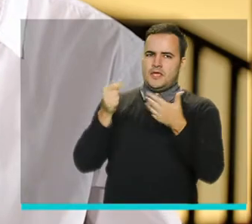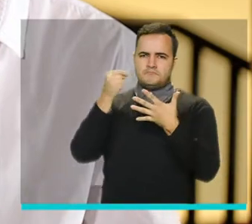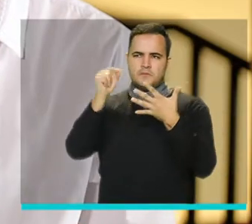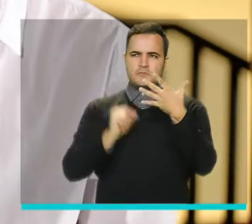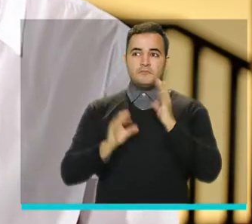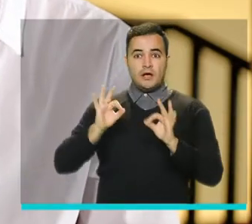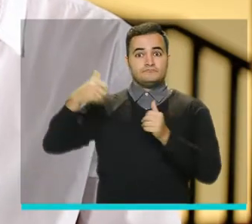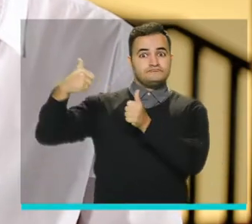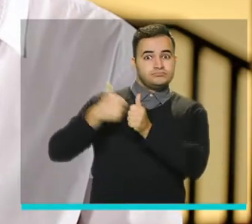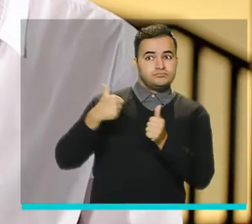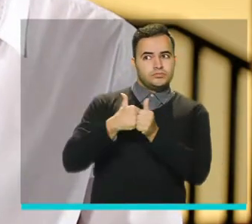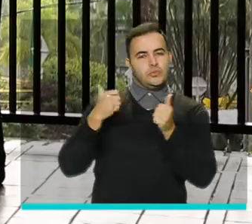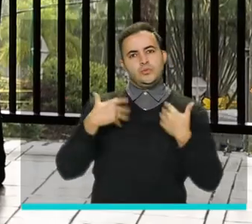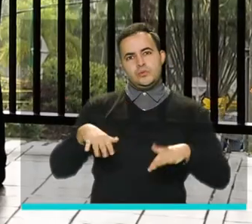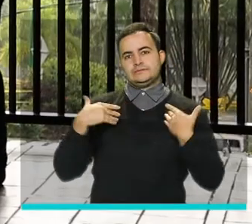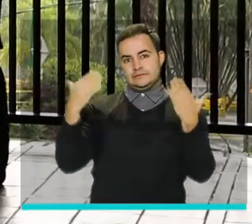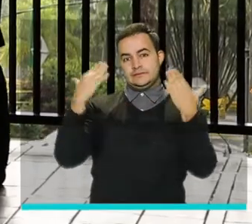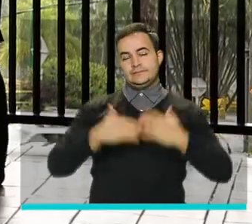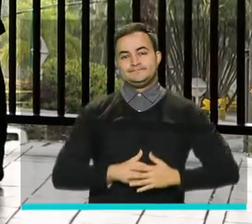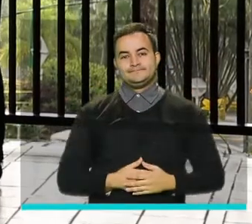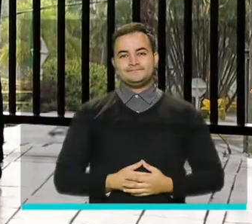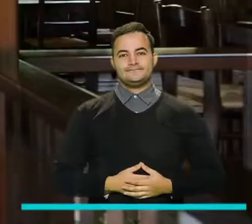acompañamiento con ellos ha sido muy importante.